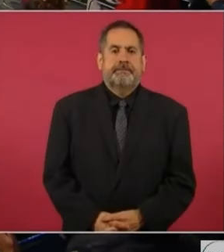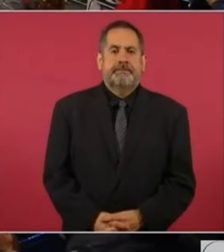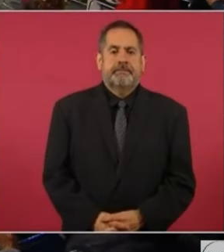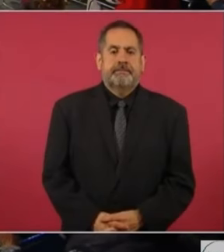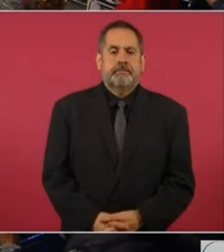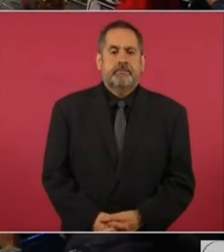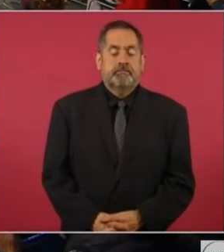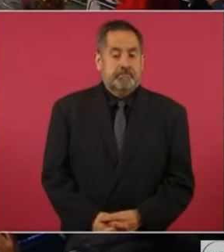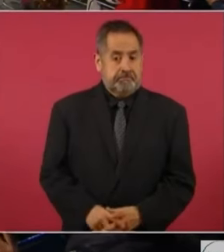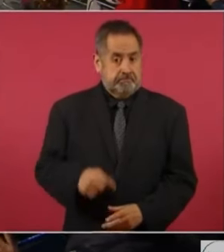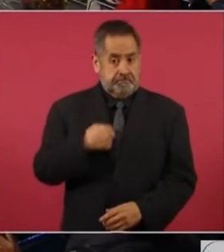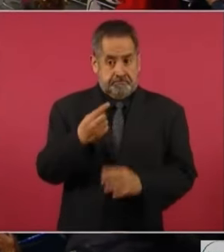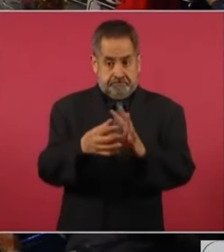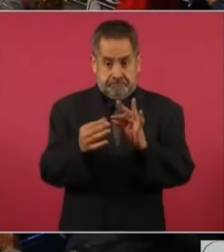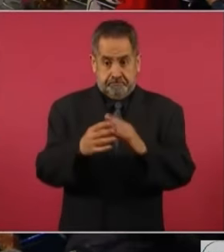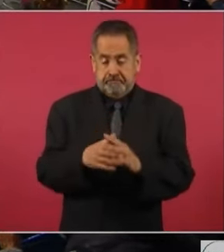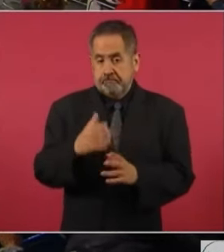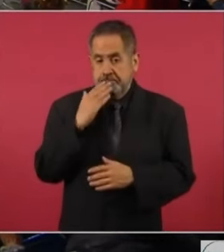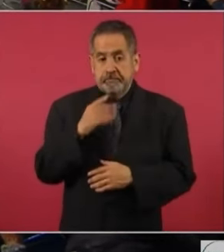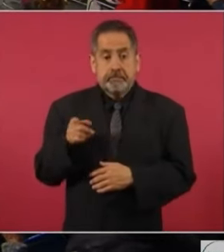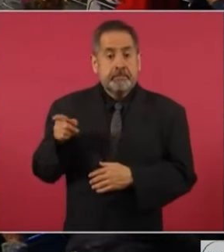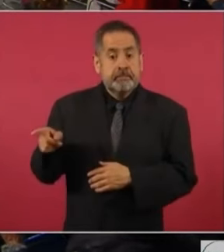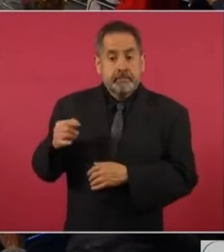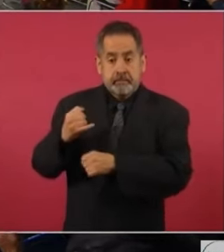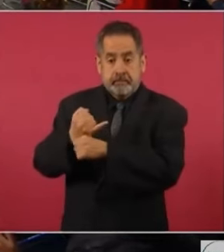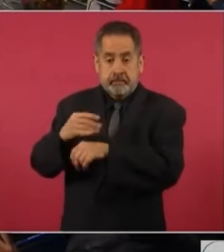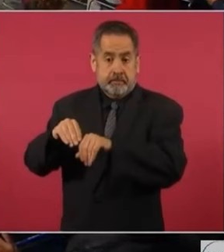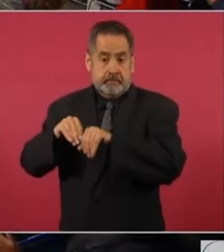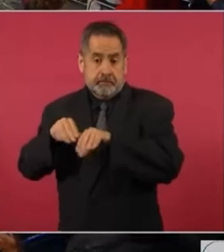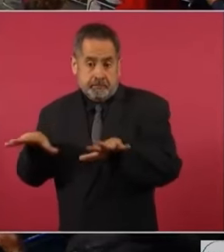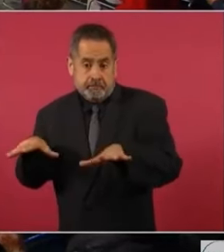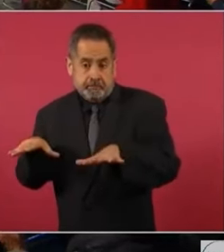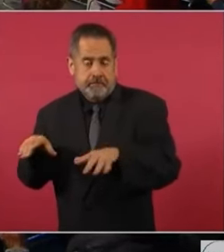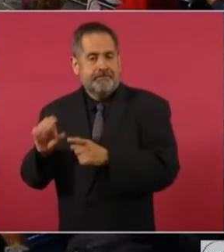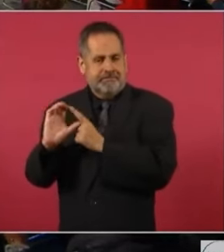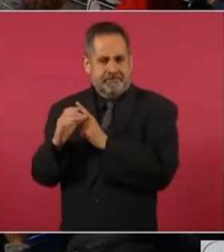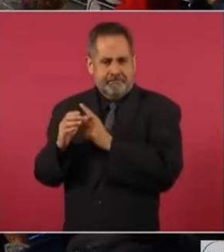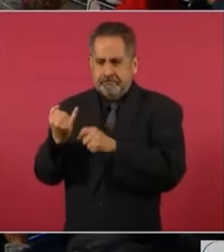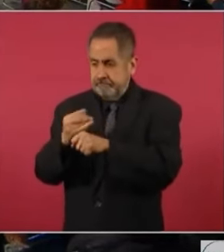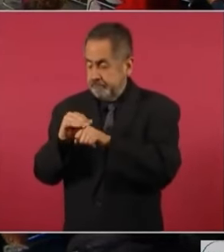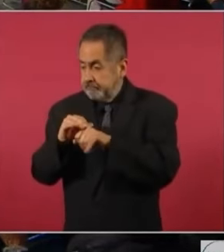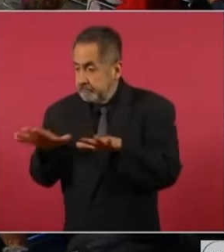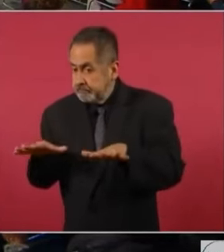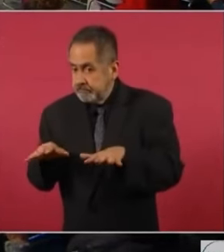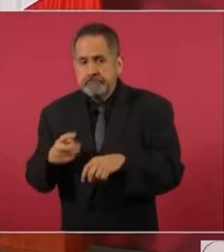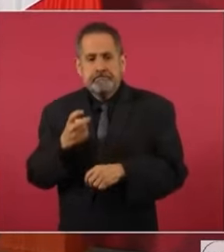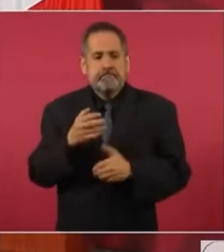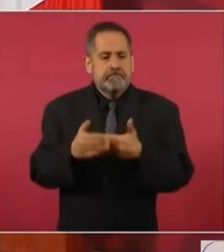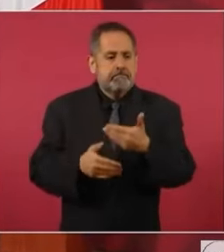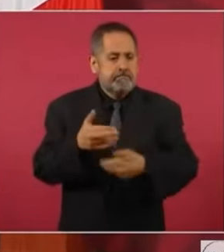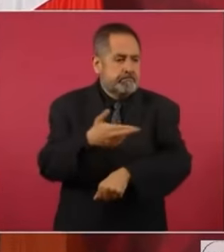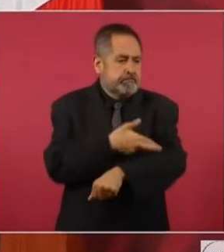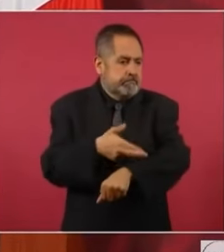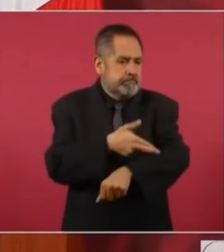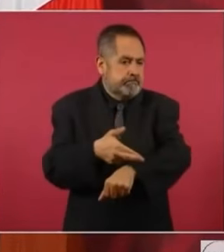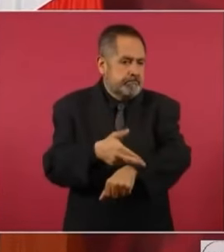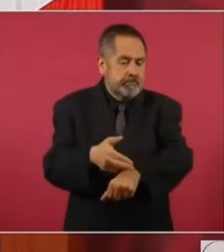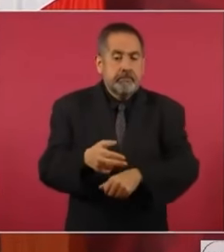actuó a partir del informe de la comisión. Entonces, los que aparecen ahí